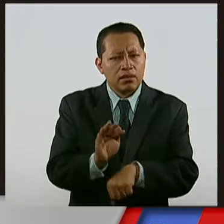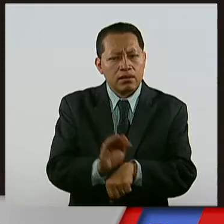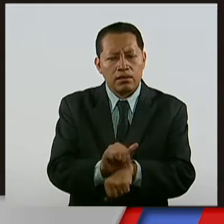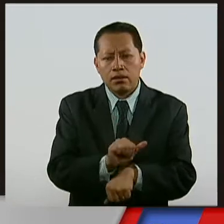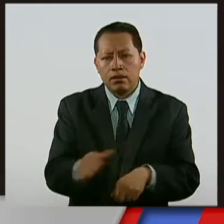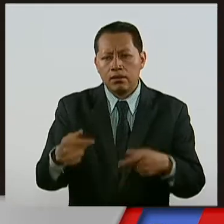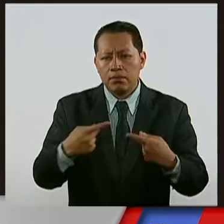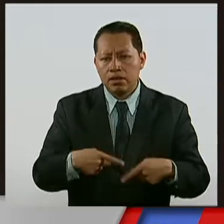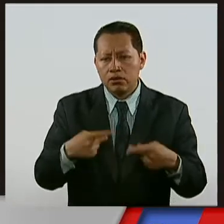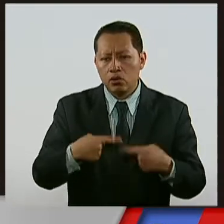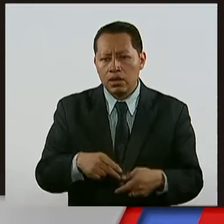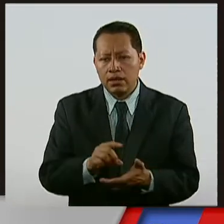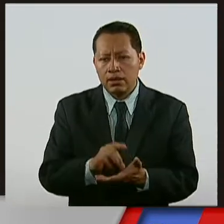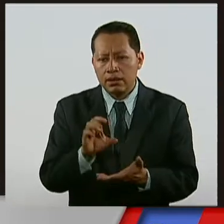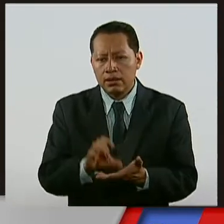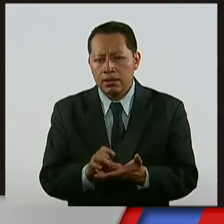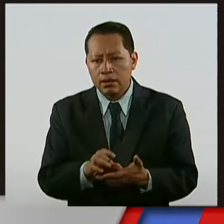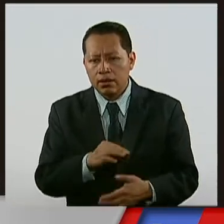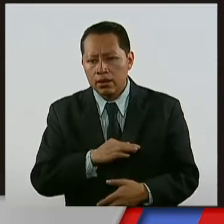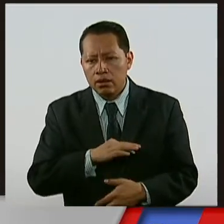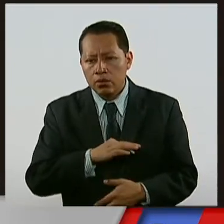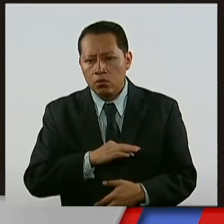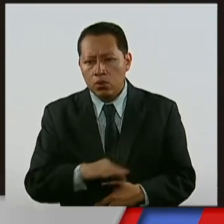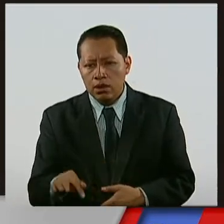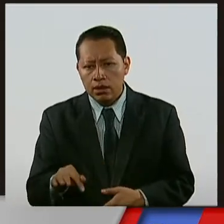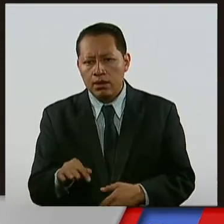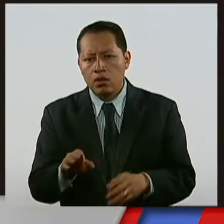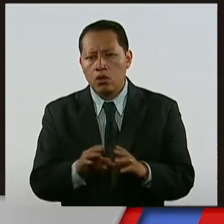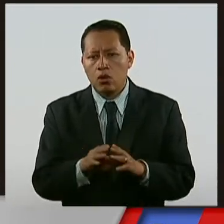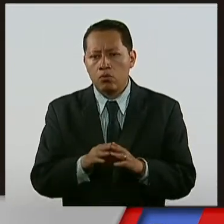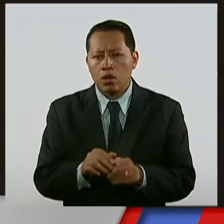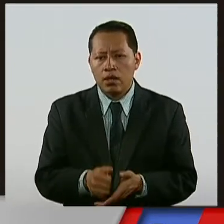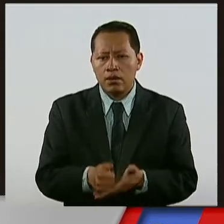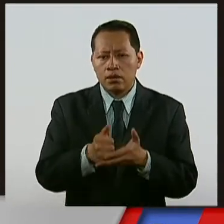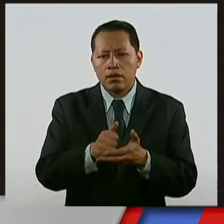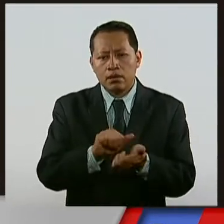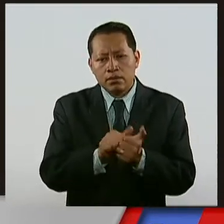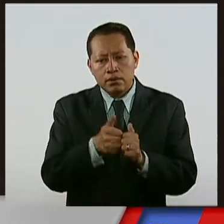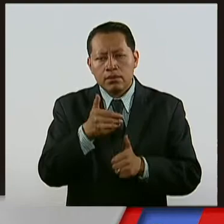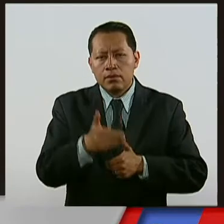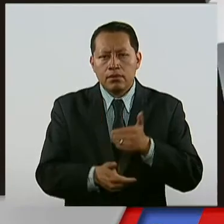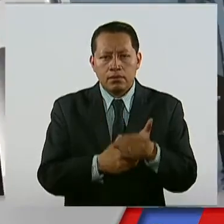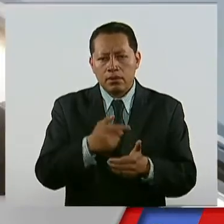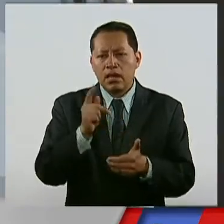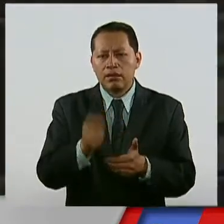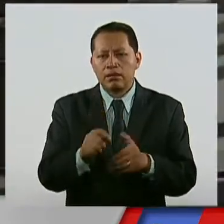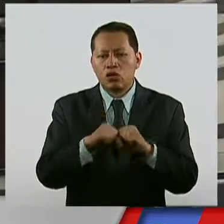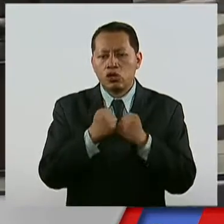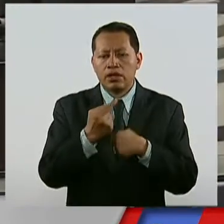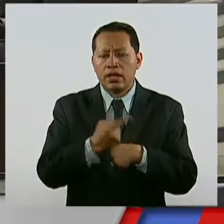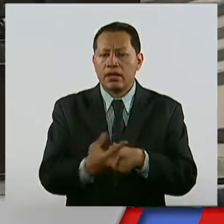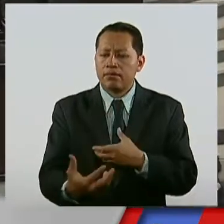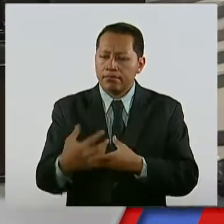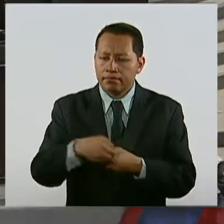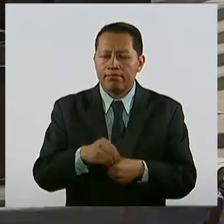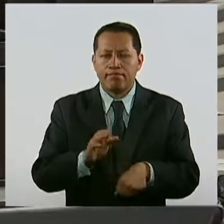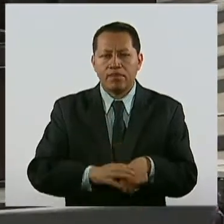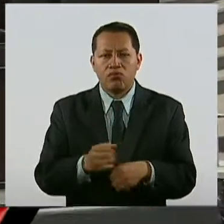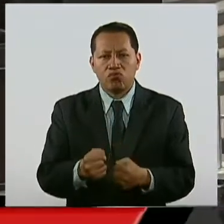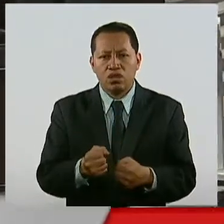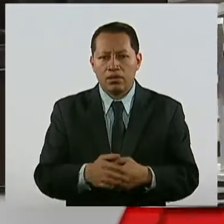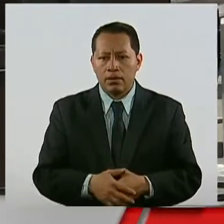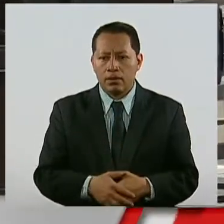discapacidad permitirá que lleguemos a una sociedad más incluyente. Es de suma